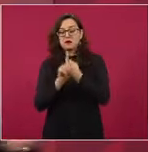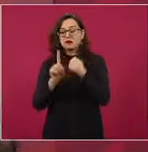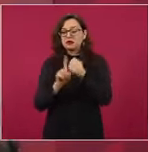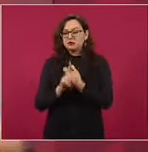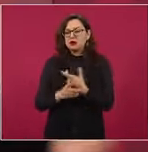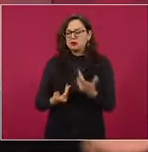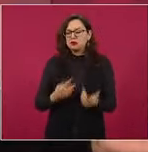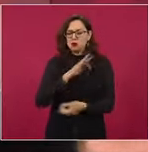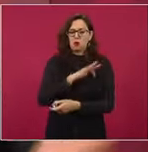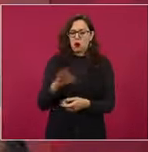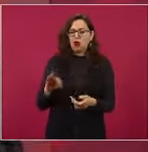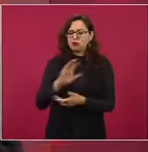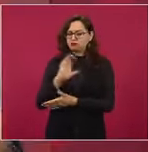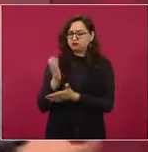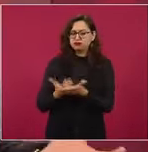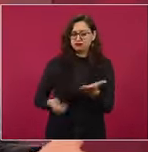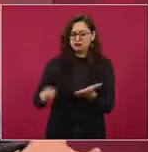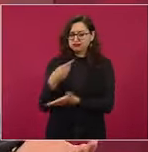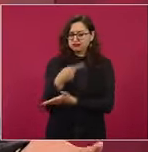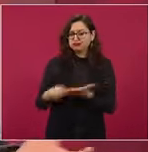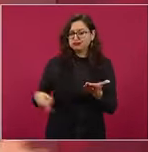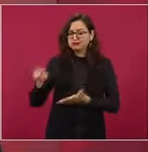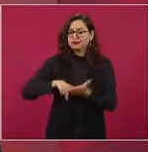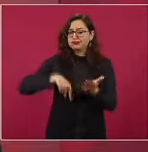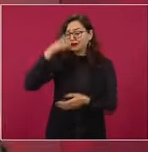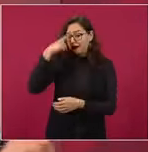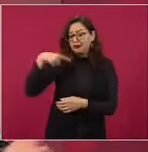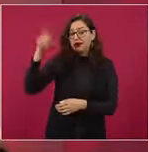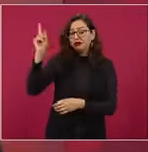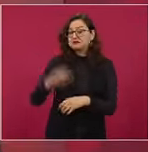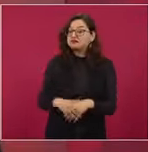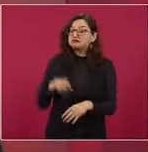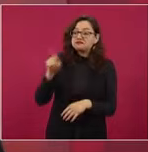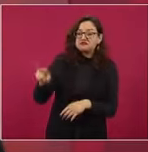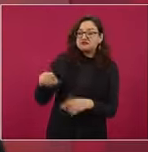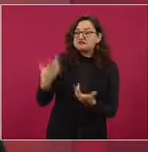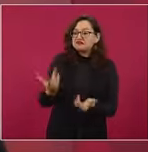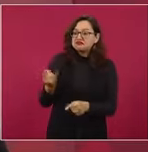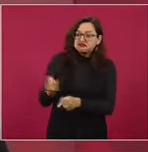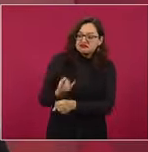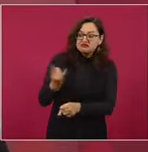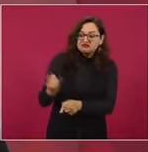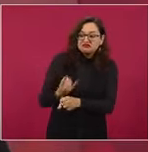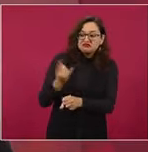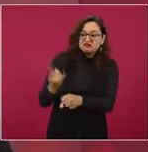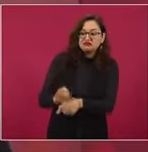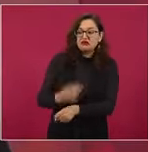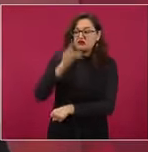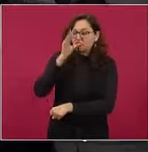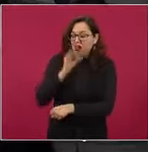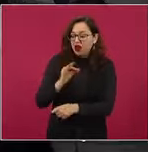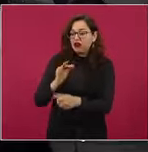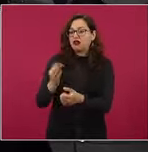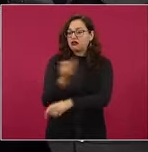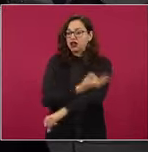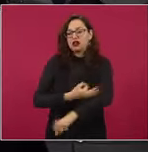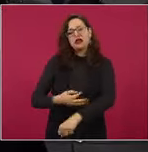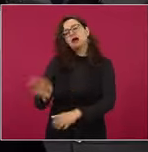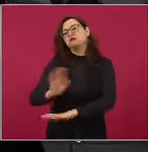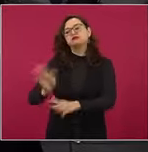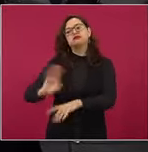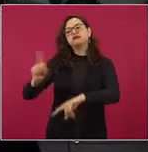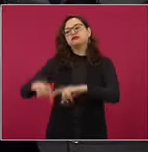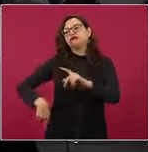vámonos, no estás avanzando, otra empresa.